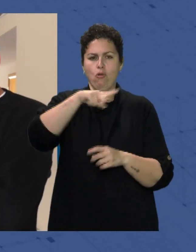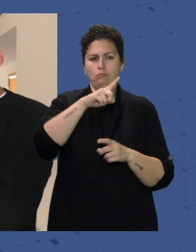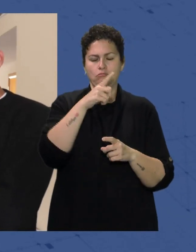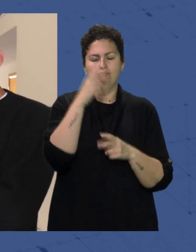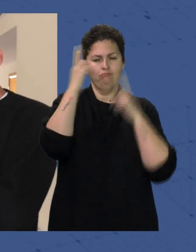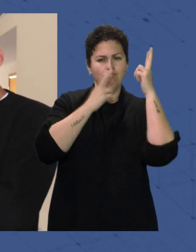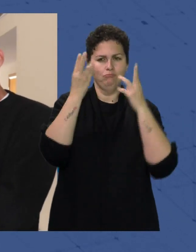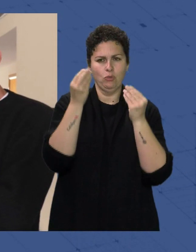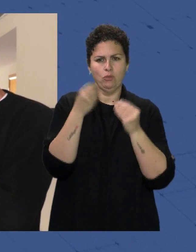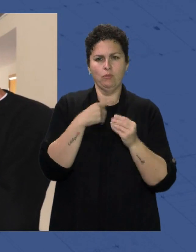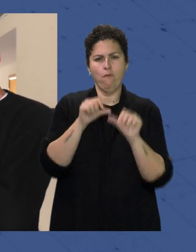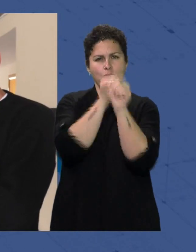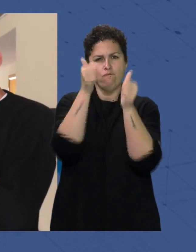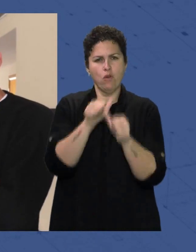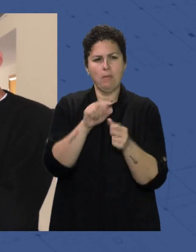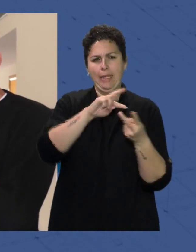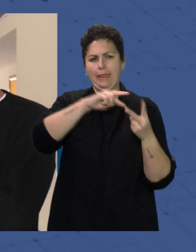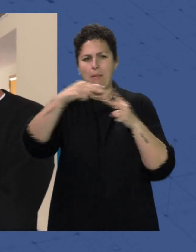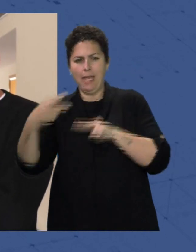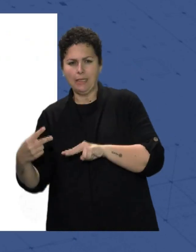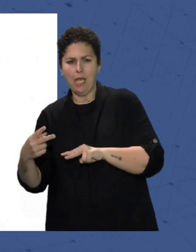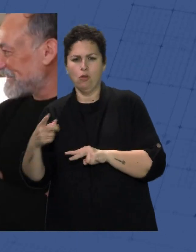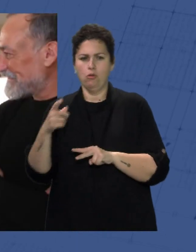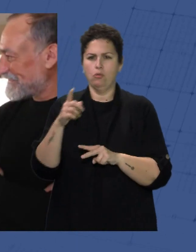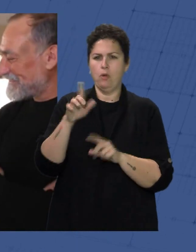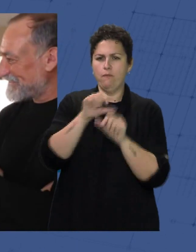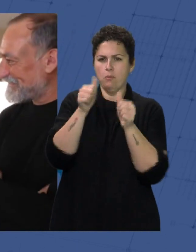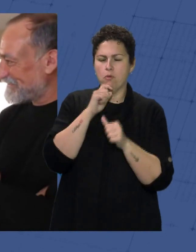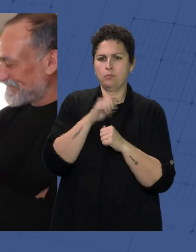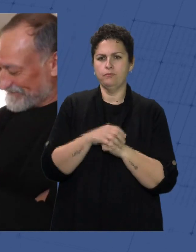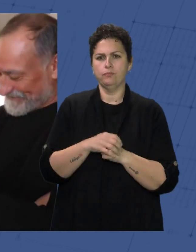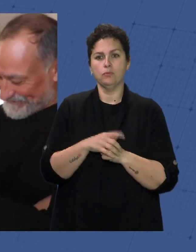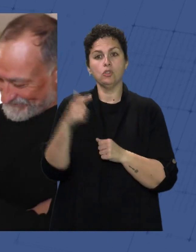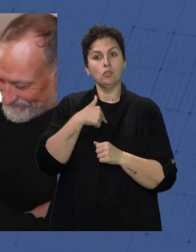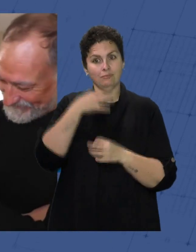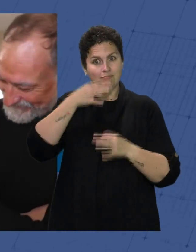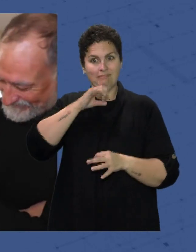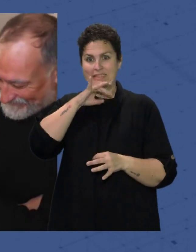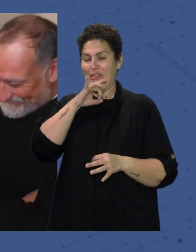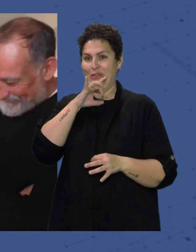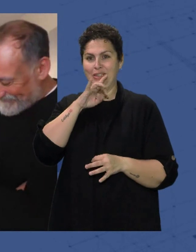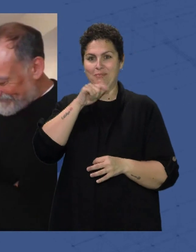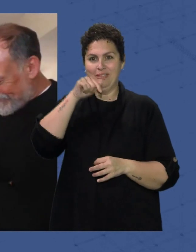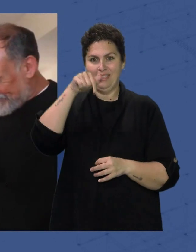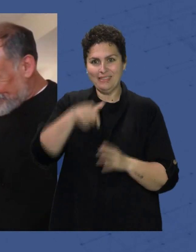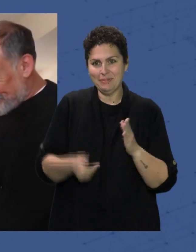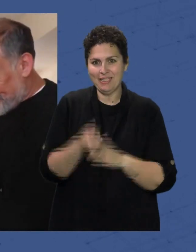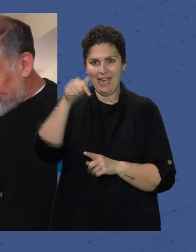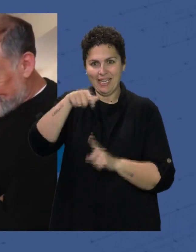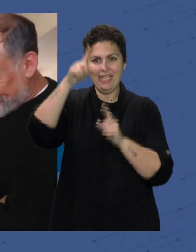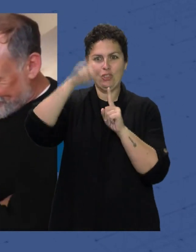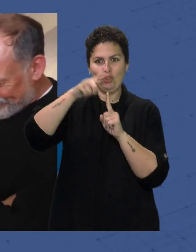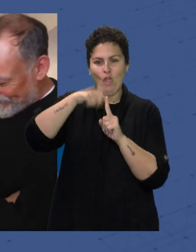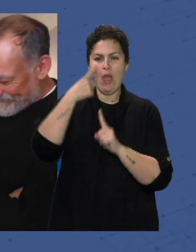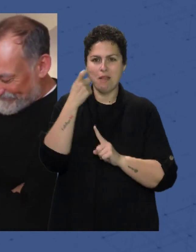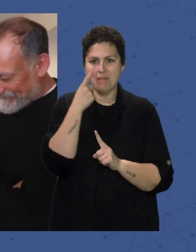La forma de interpretarlo De dónde estamos entrando Dónde nos metemos Bueno pues yo la verdad Es que estoy muy muy contenta Estar esta mañana aquí En El Toyo En Almería